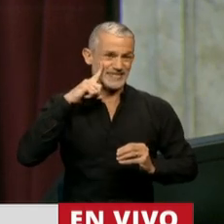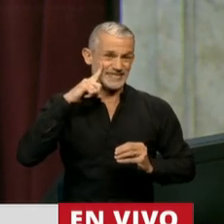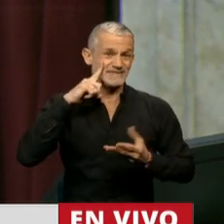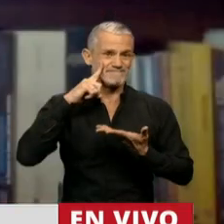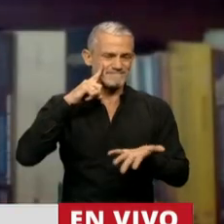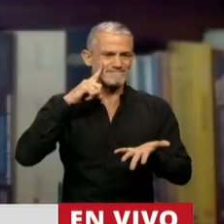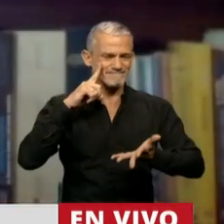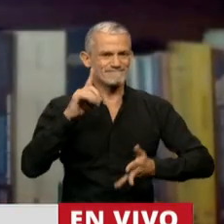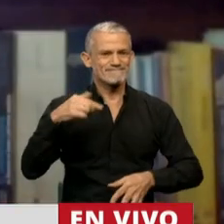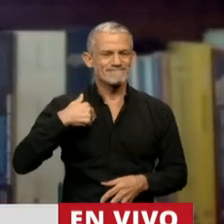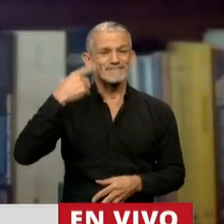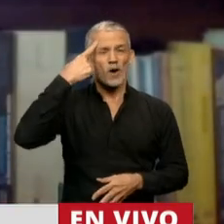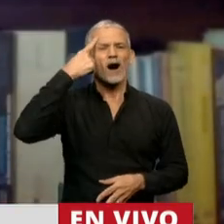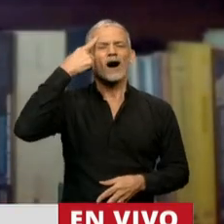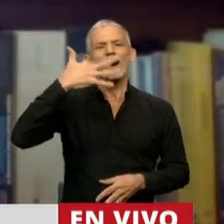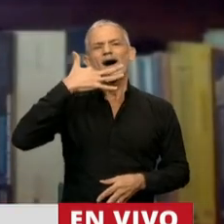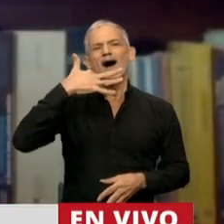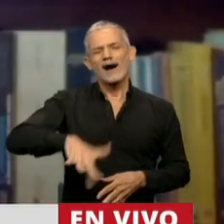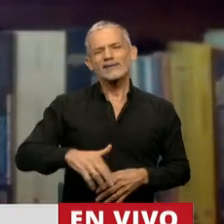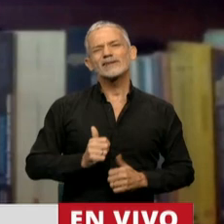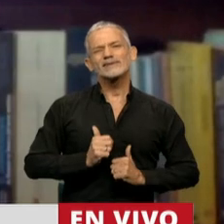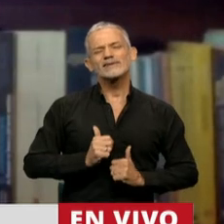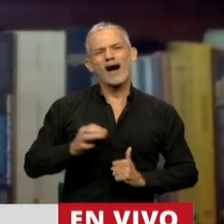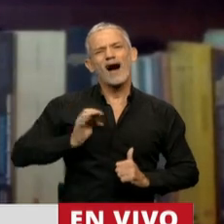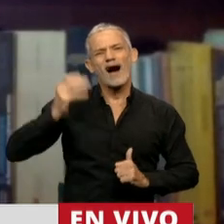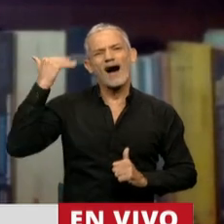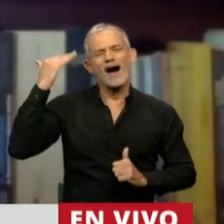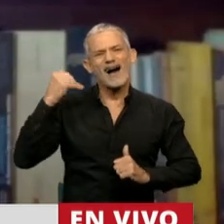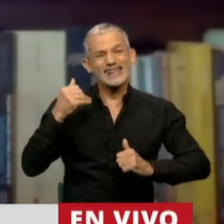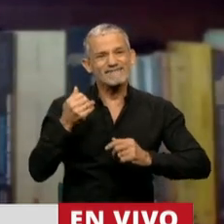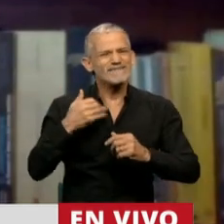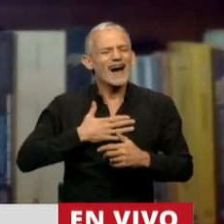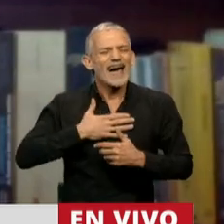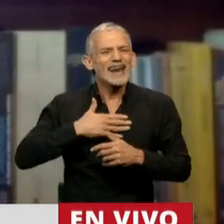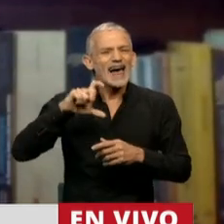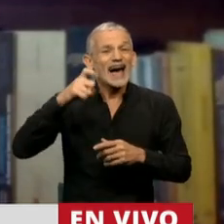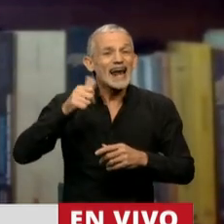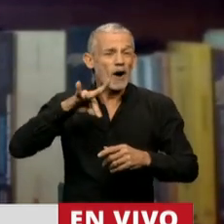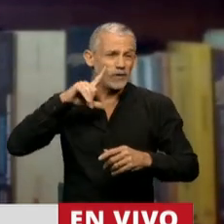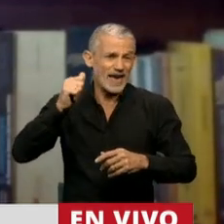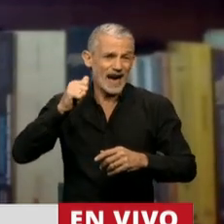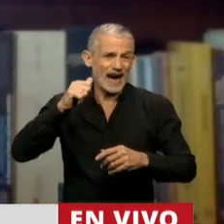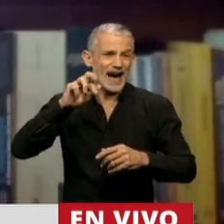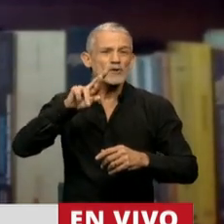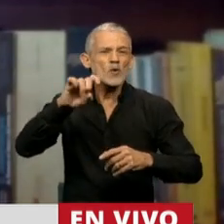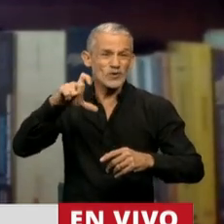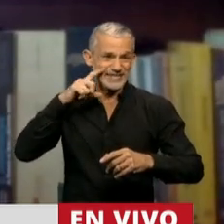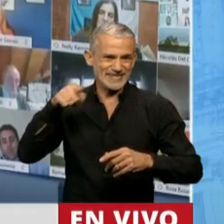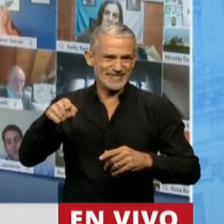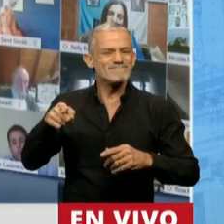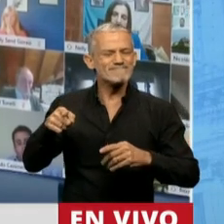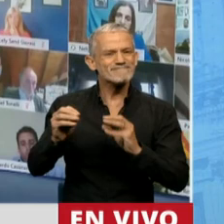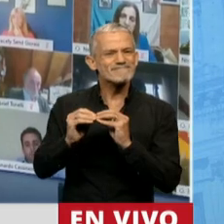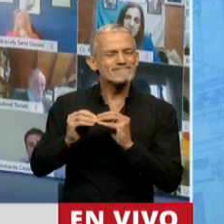Y yo entendí en aquel mensaje de la querida Claudia, que lo que